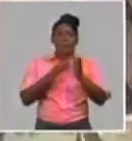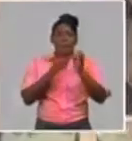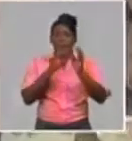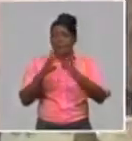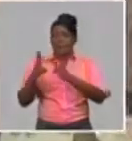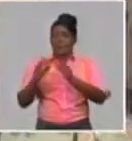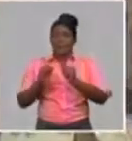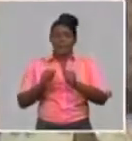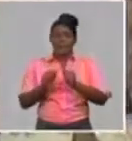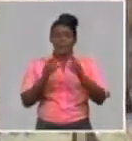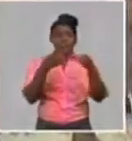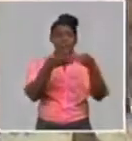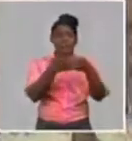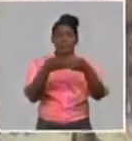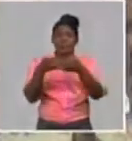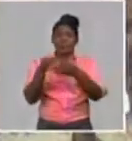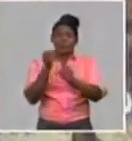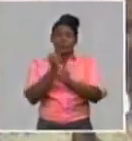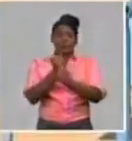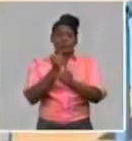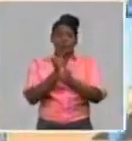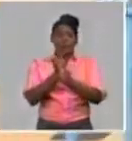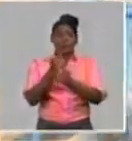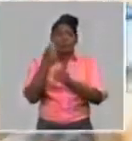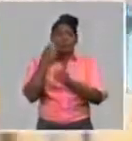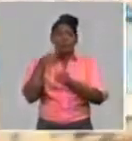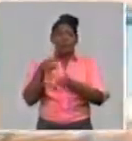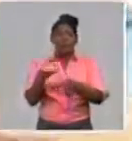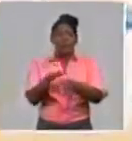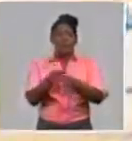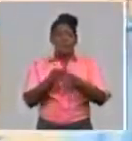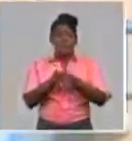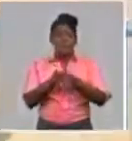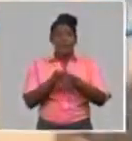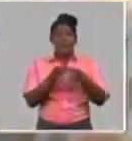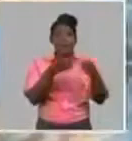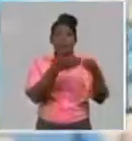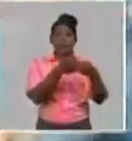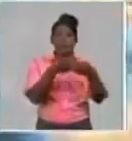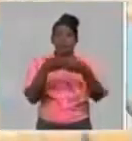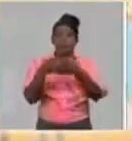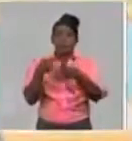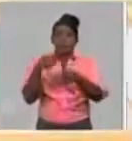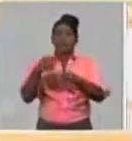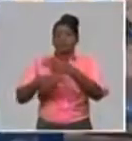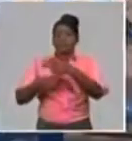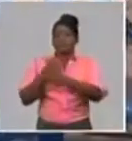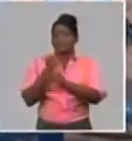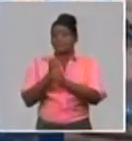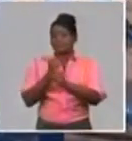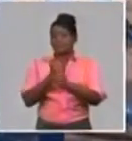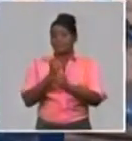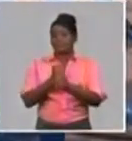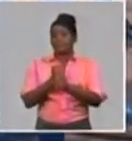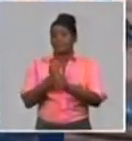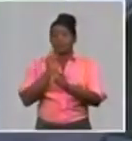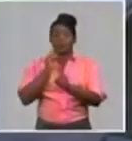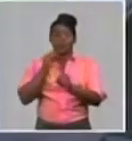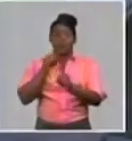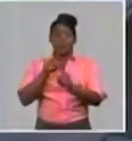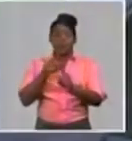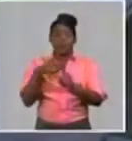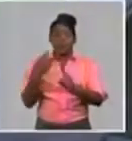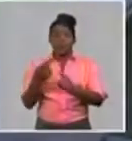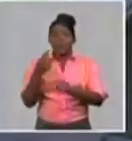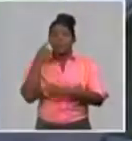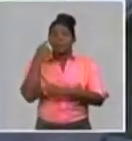grupos de trabajo en composición reducida, integrada por las órdenes vinculadas a las prioridades, visitando